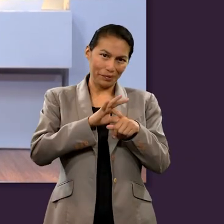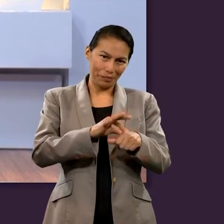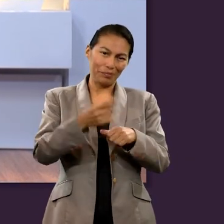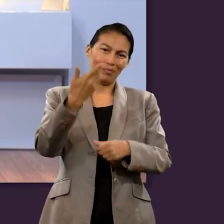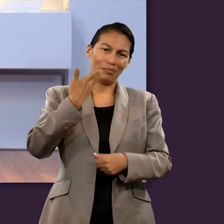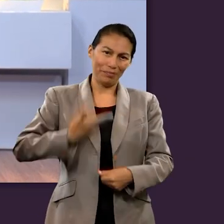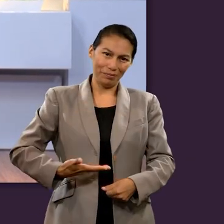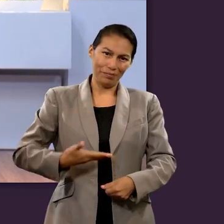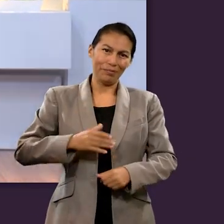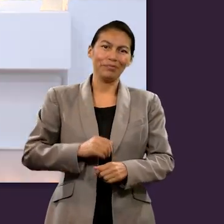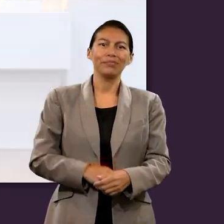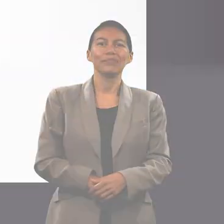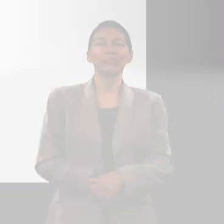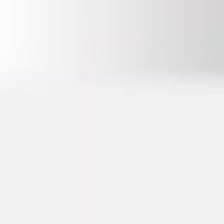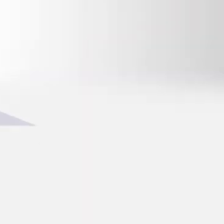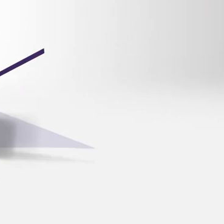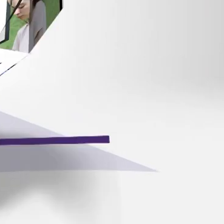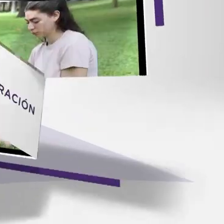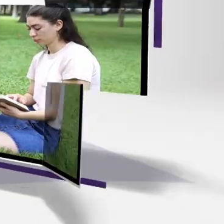que dan testimonio de mí.